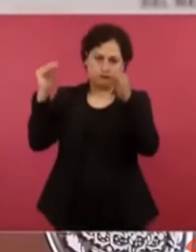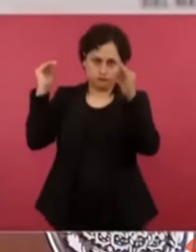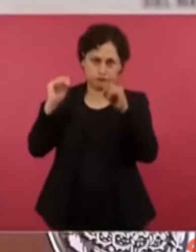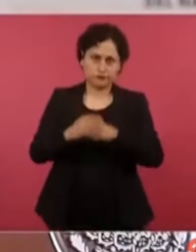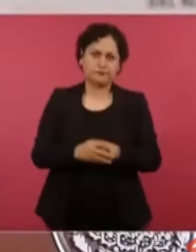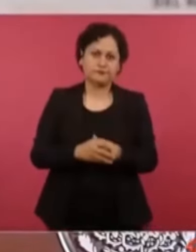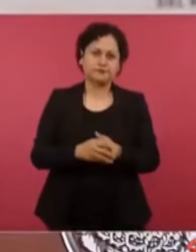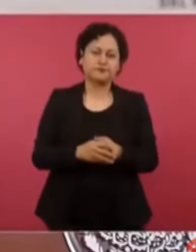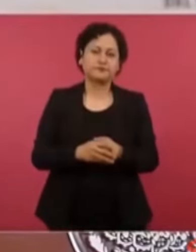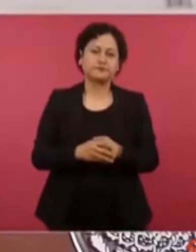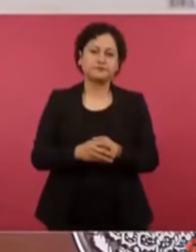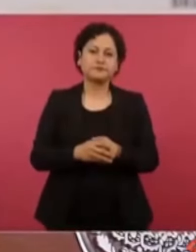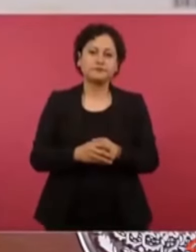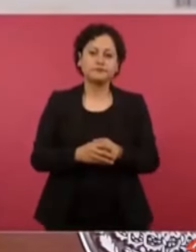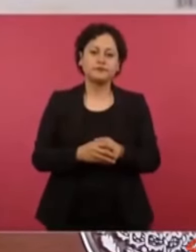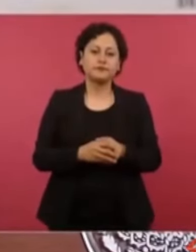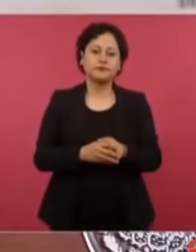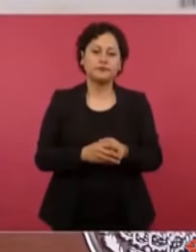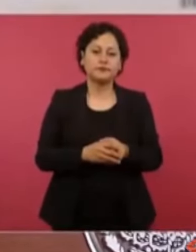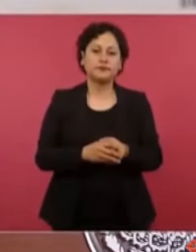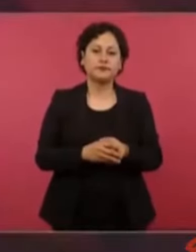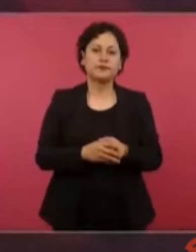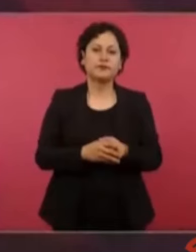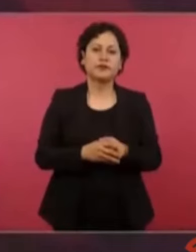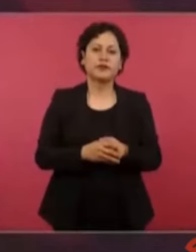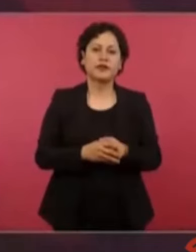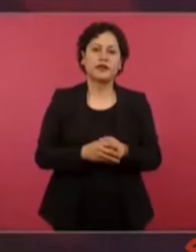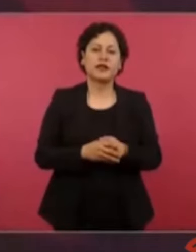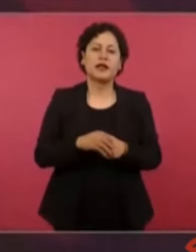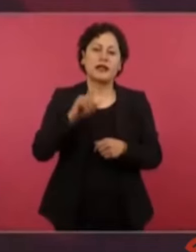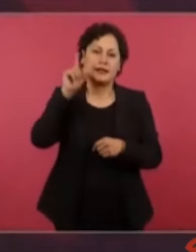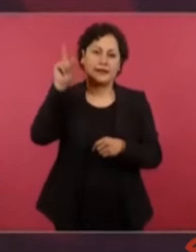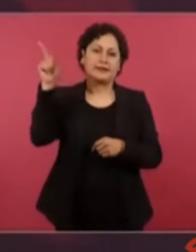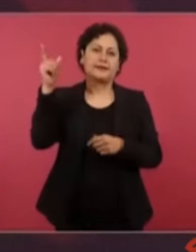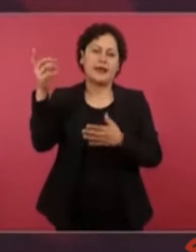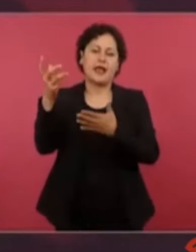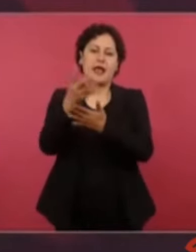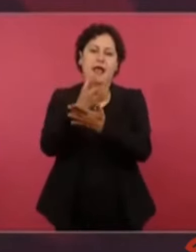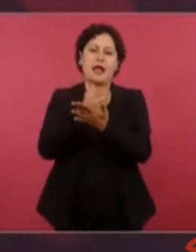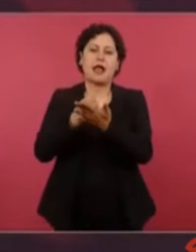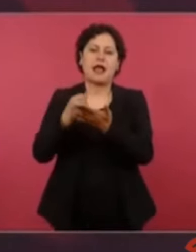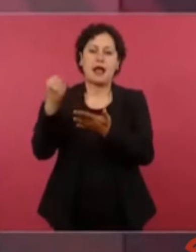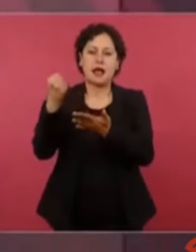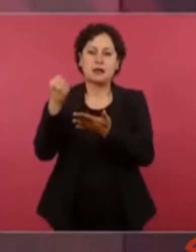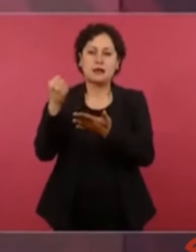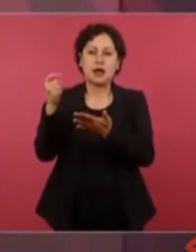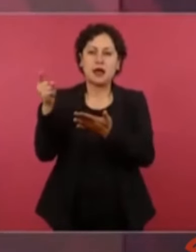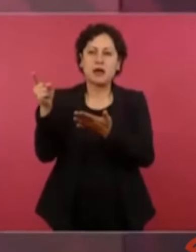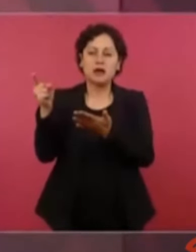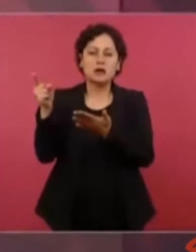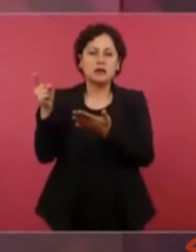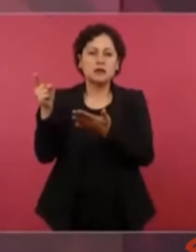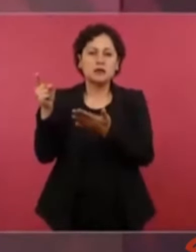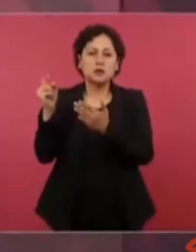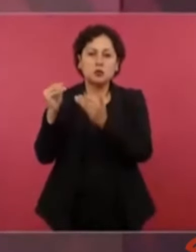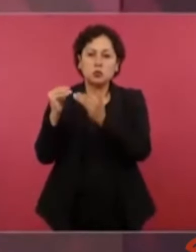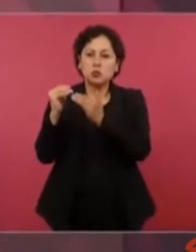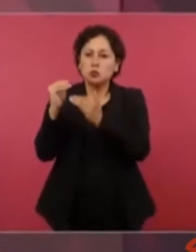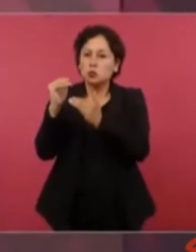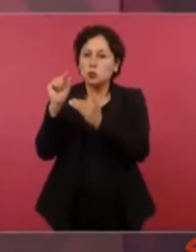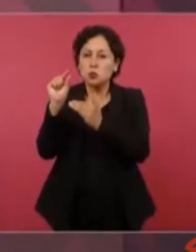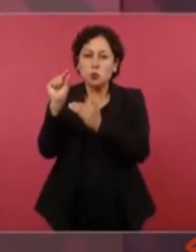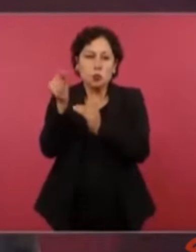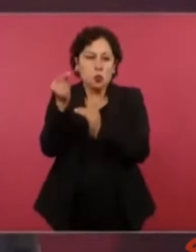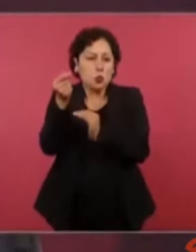Y el que ganó, que ganaba con muy poco,